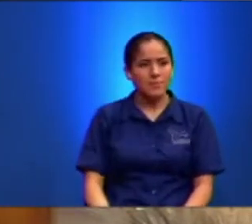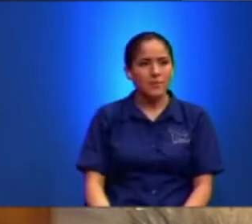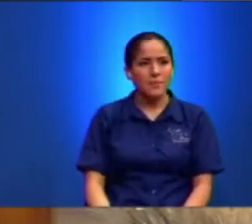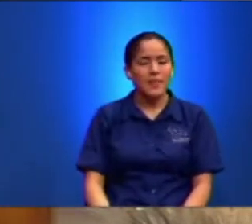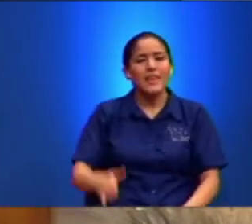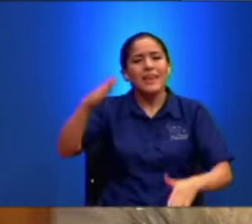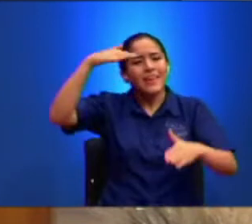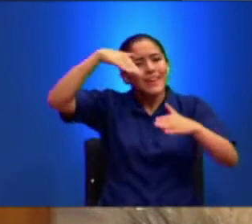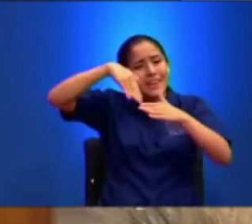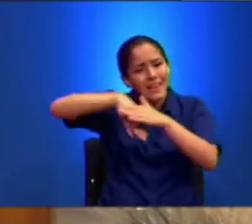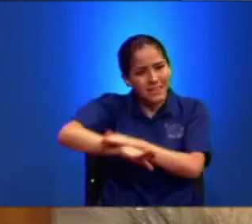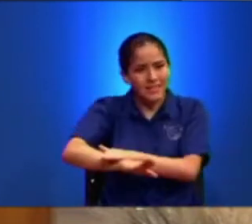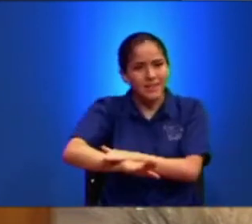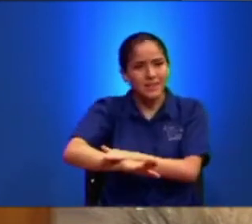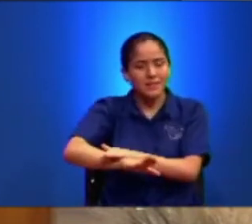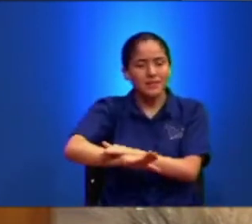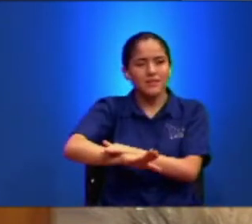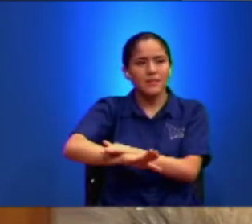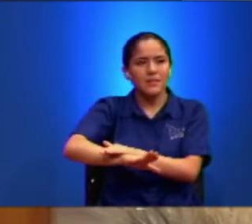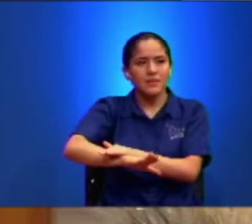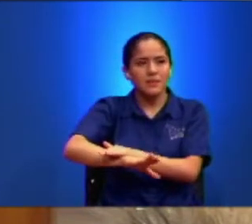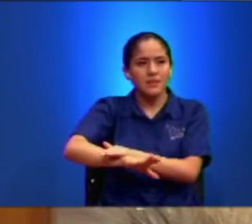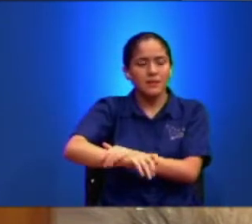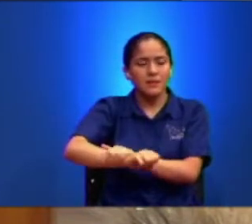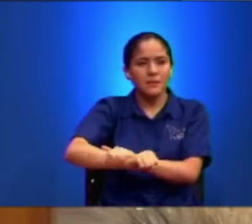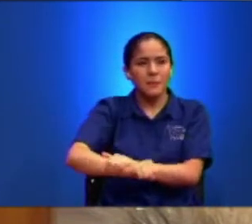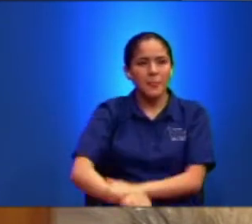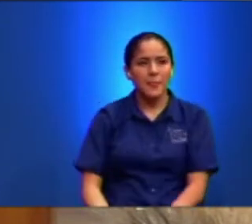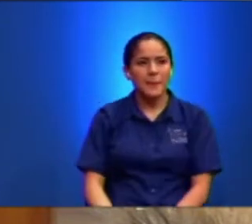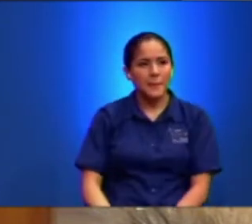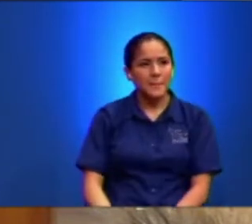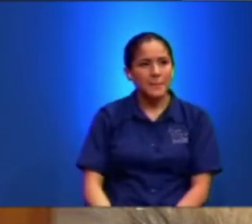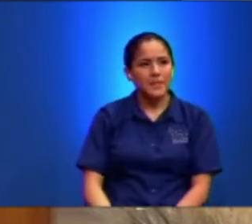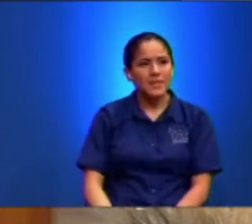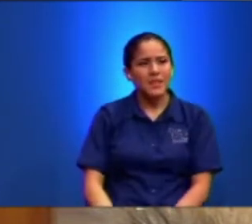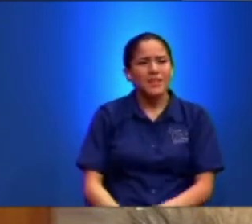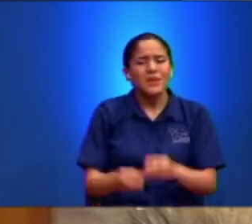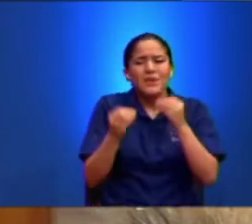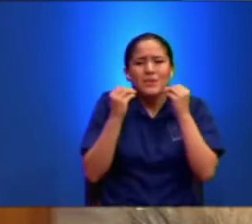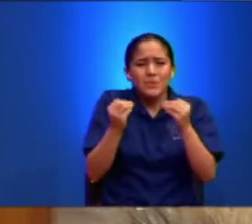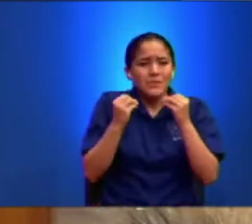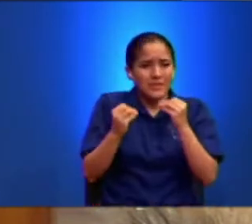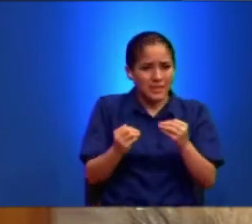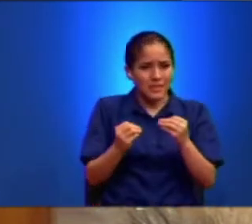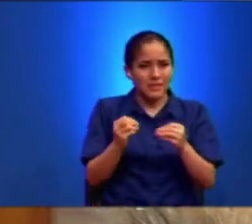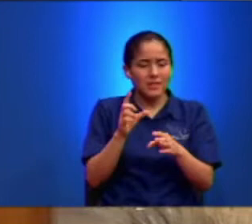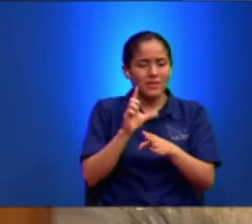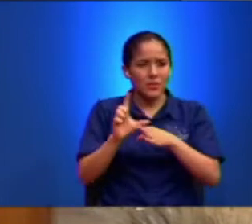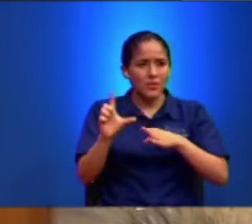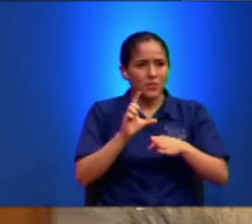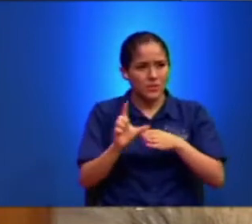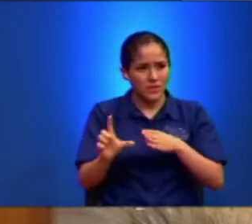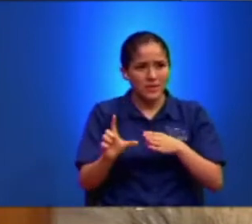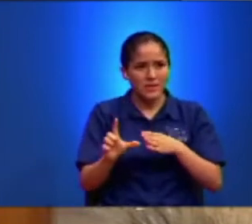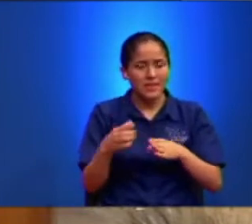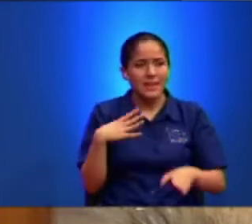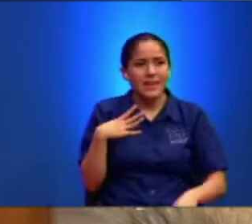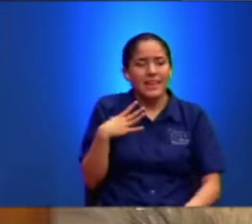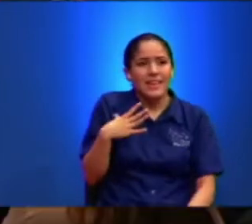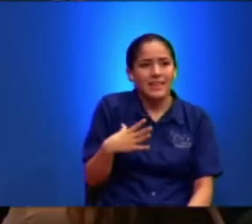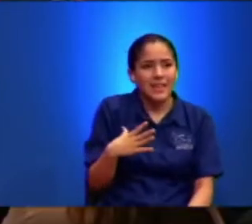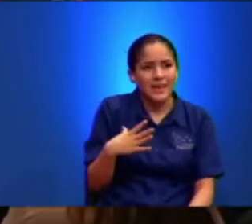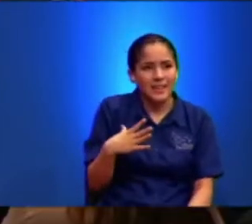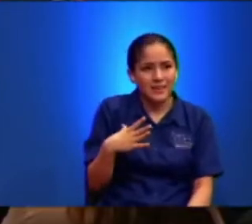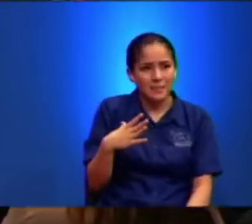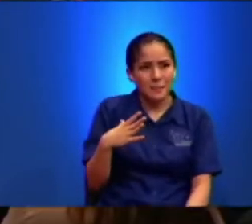Métete Sobre Todo Con Tantas Distracciones Que Hay Alrededor